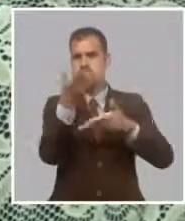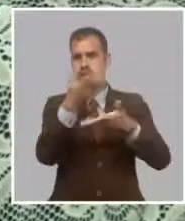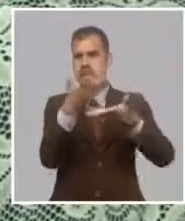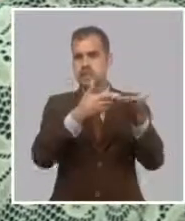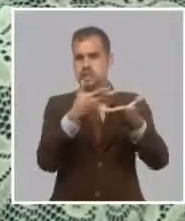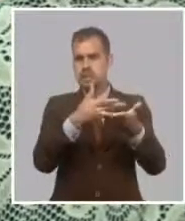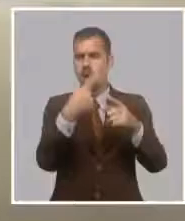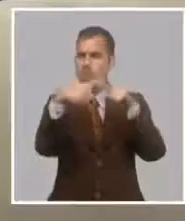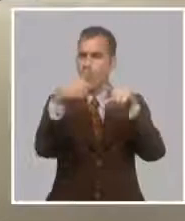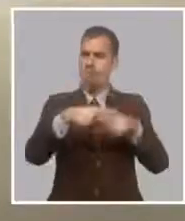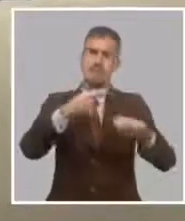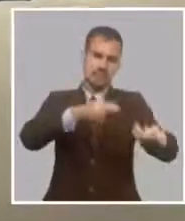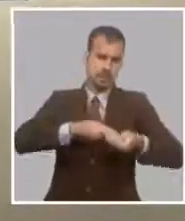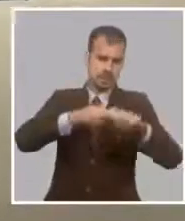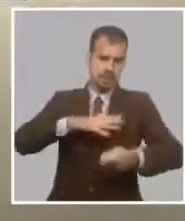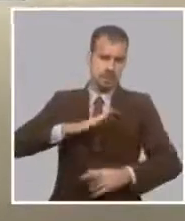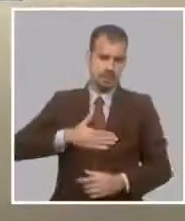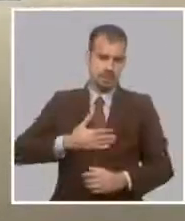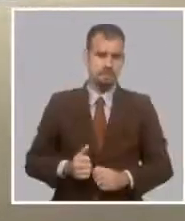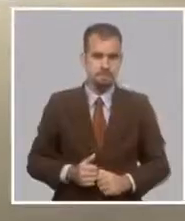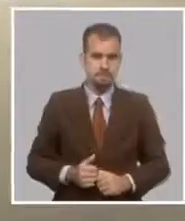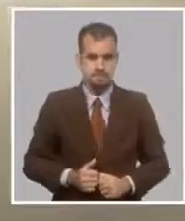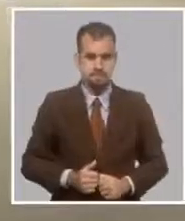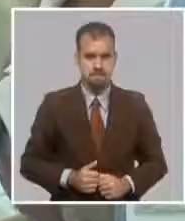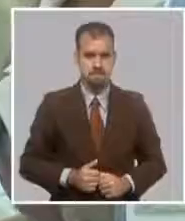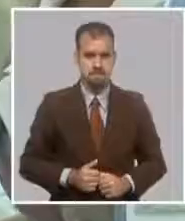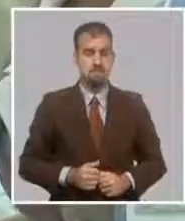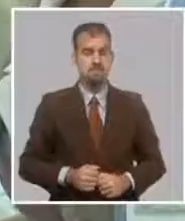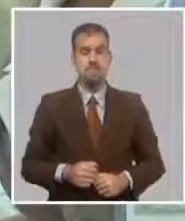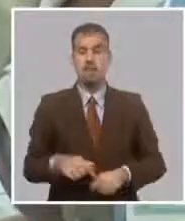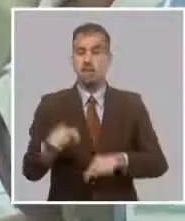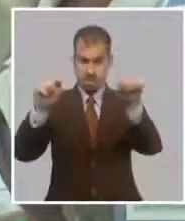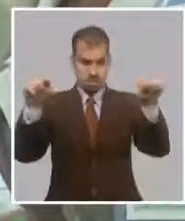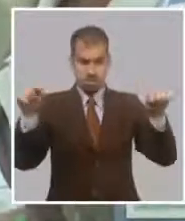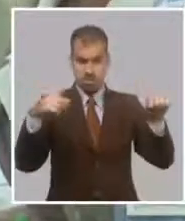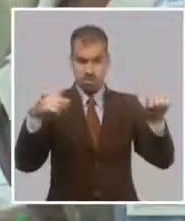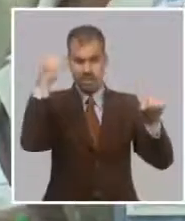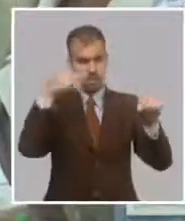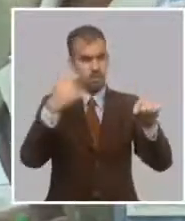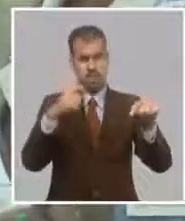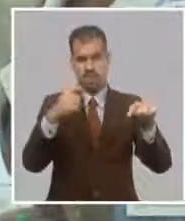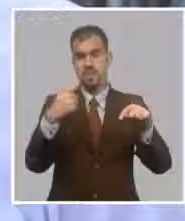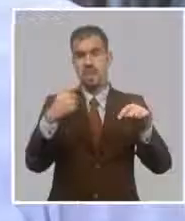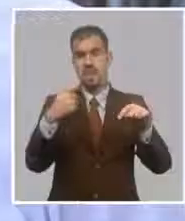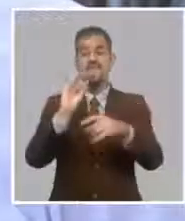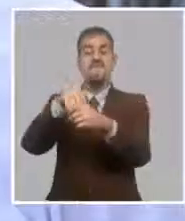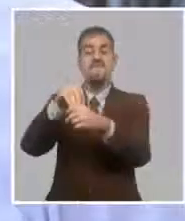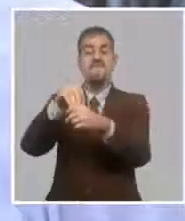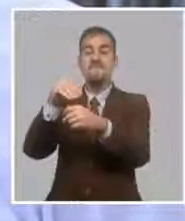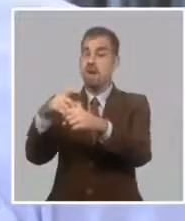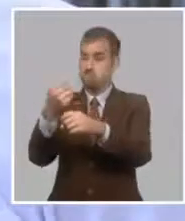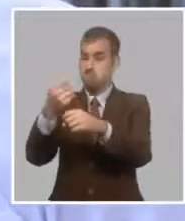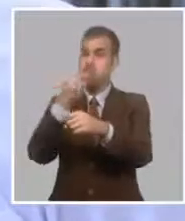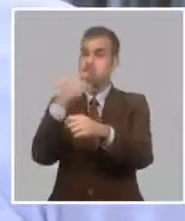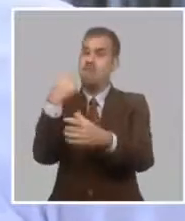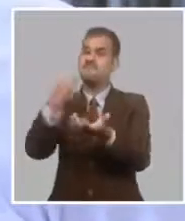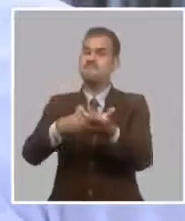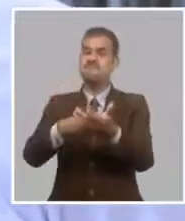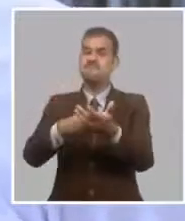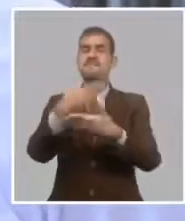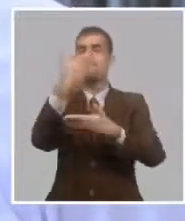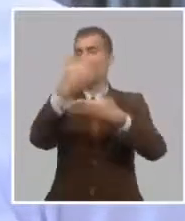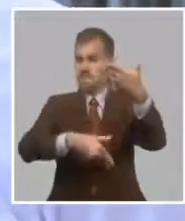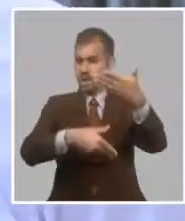agropecuarios. Las entidades acopiadoras deben contar con los recursos financieros en su cuenta para poder pagar las facturas que le